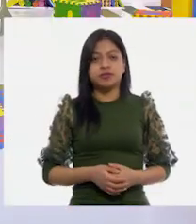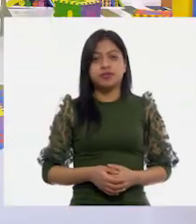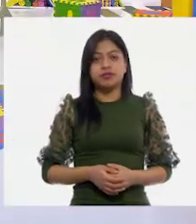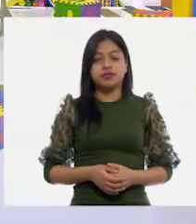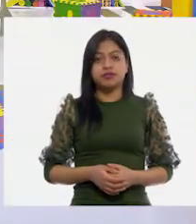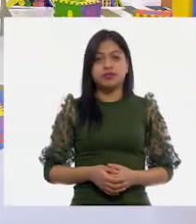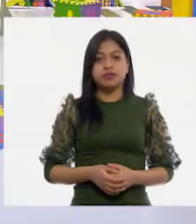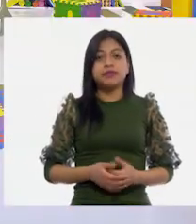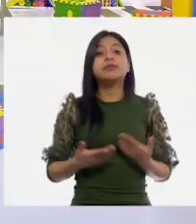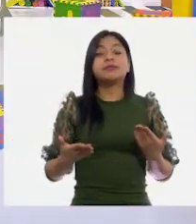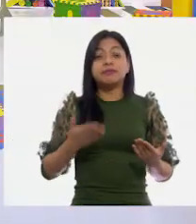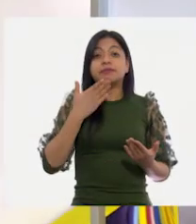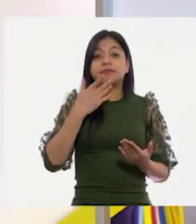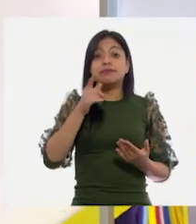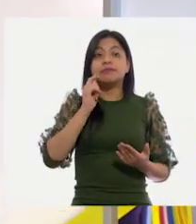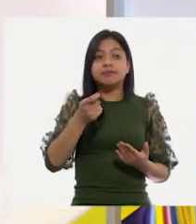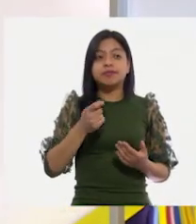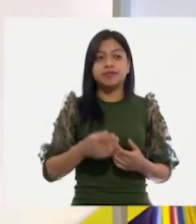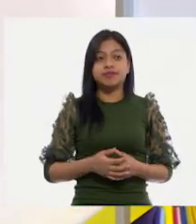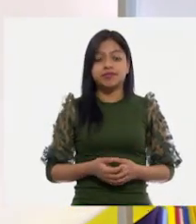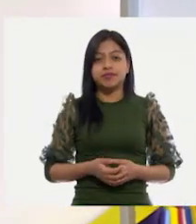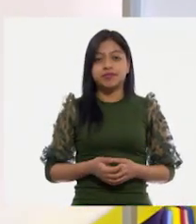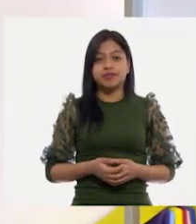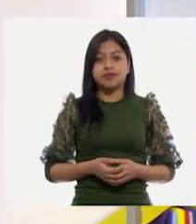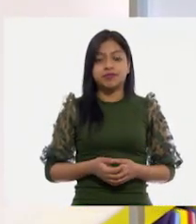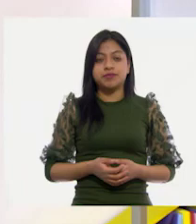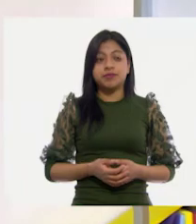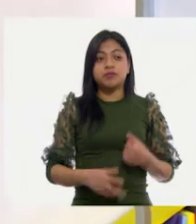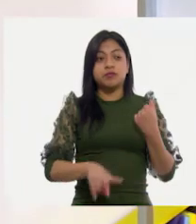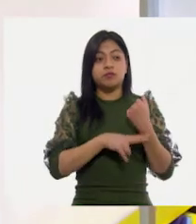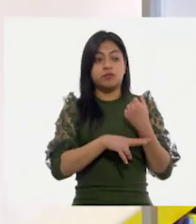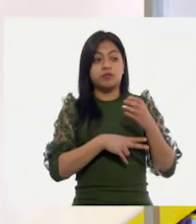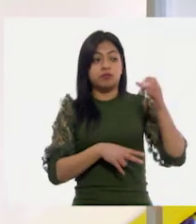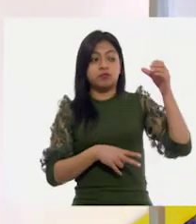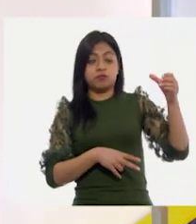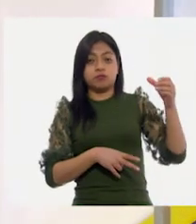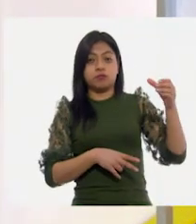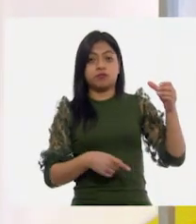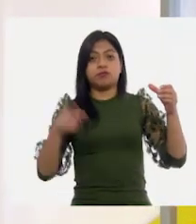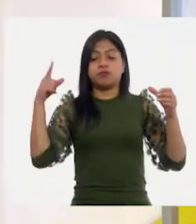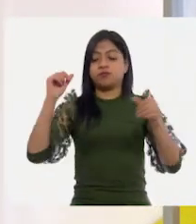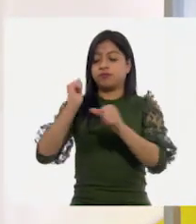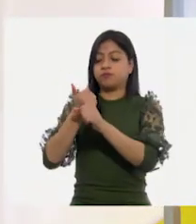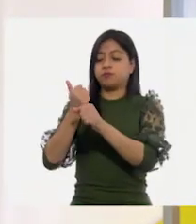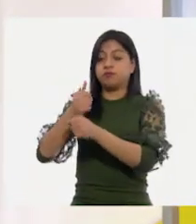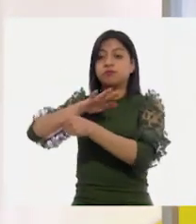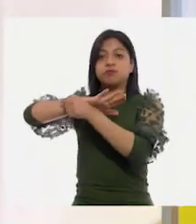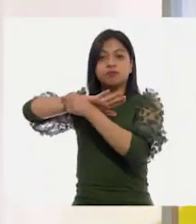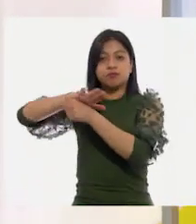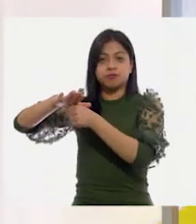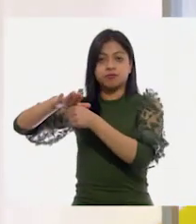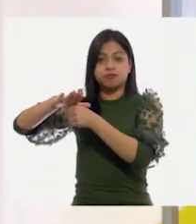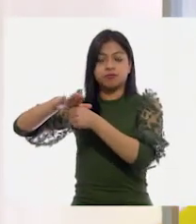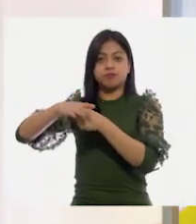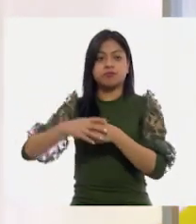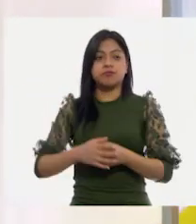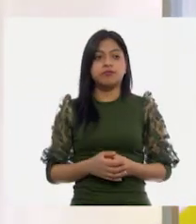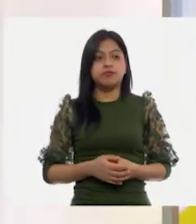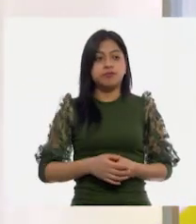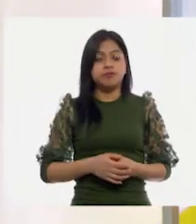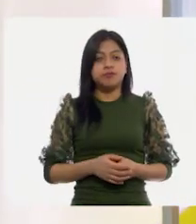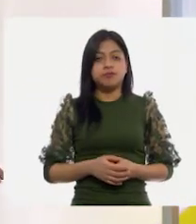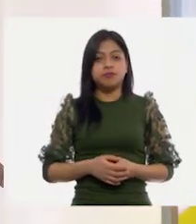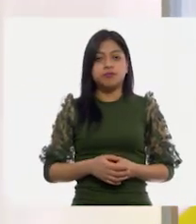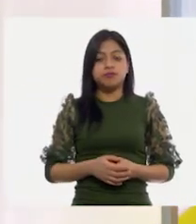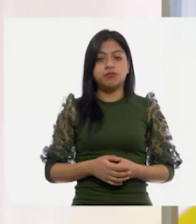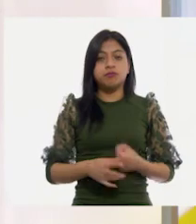Entonces, quiere decir que con este vaso llenamos esta botella. Y con este me dijiste cuál había